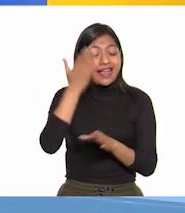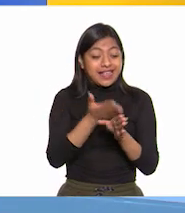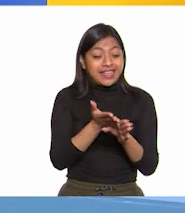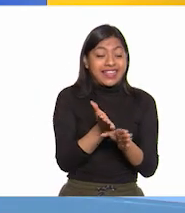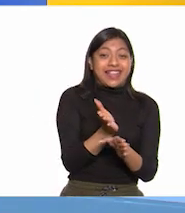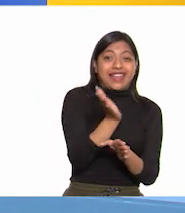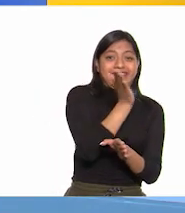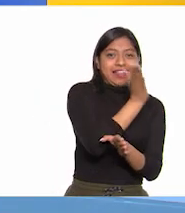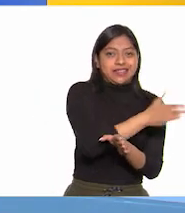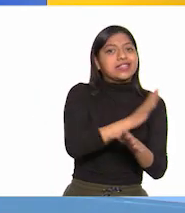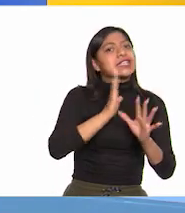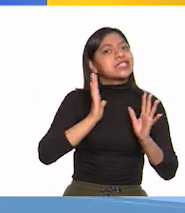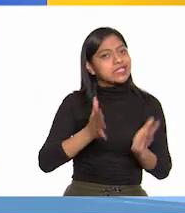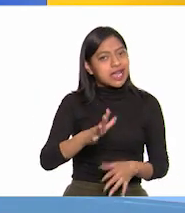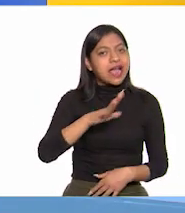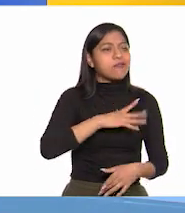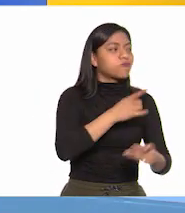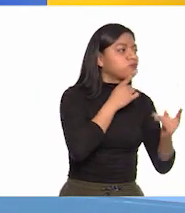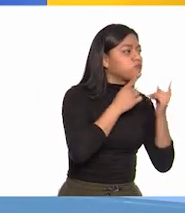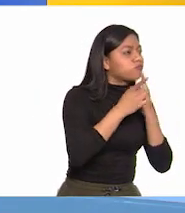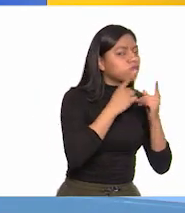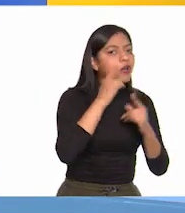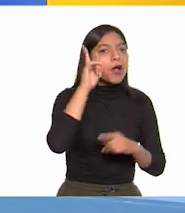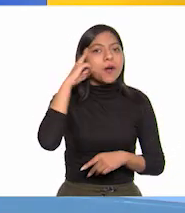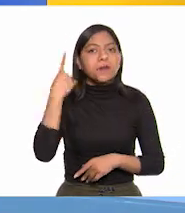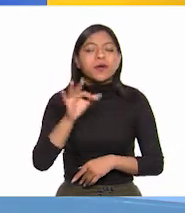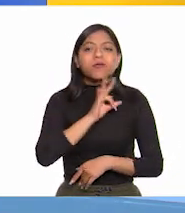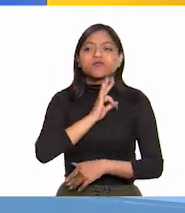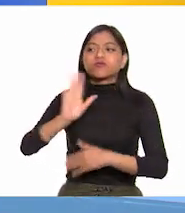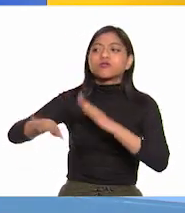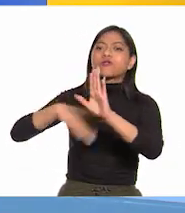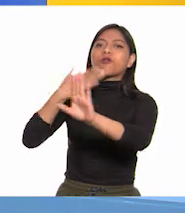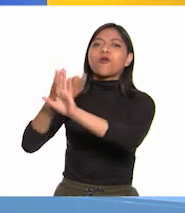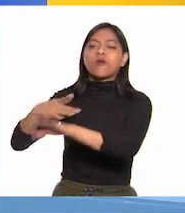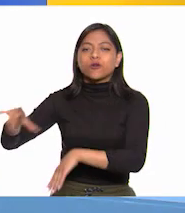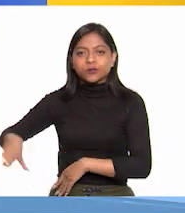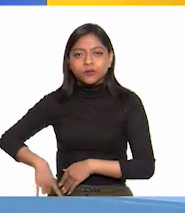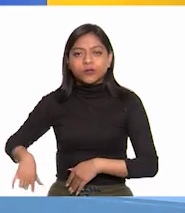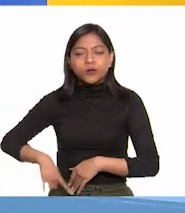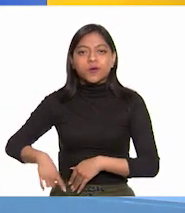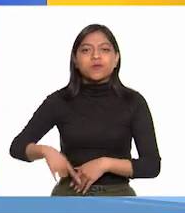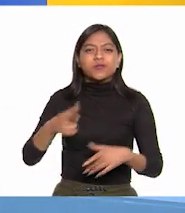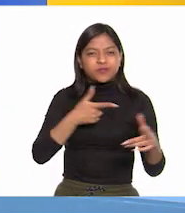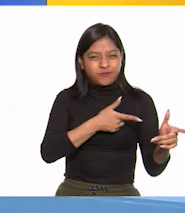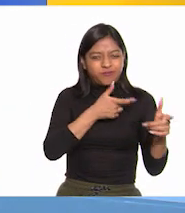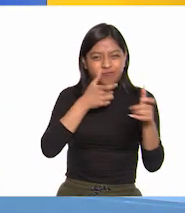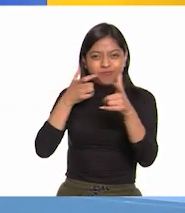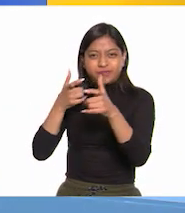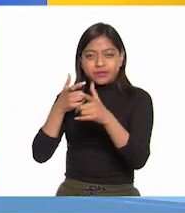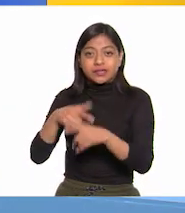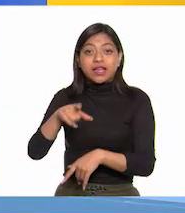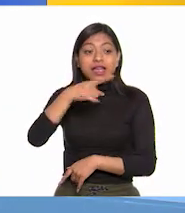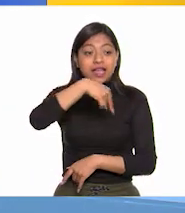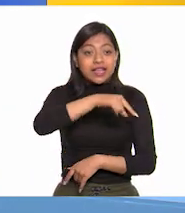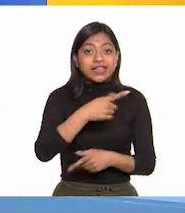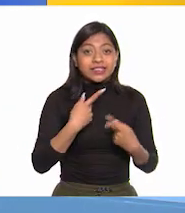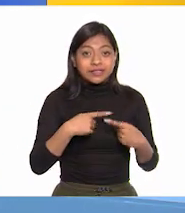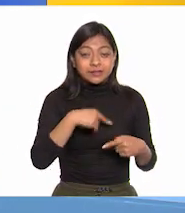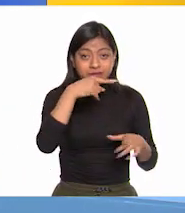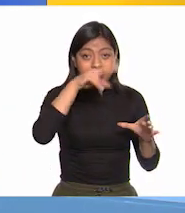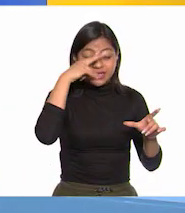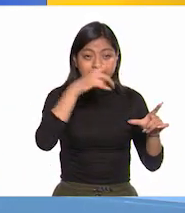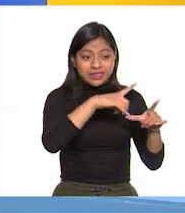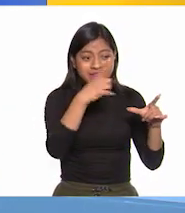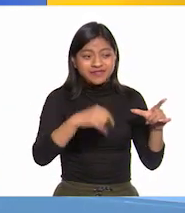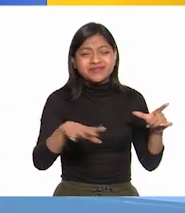organizarse levantamientos y conspiraciones para llevar a cabo un movimiento armado, pues la sociedad novohispana estaba